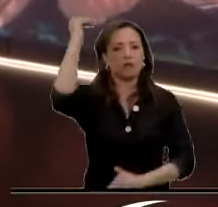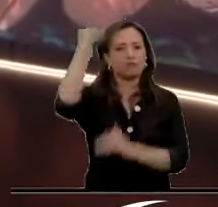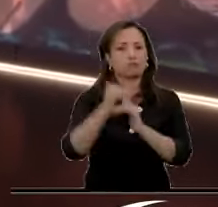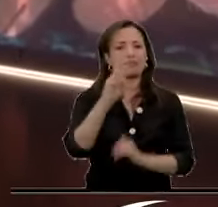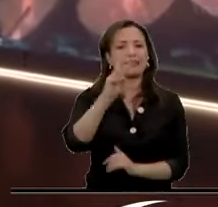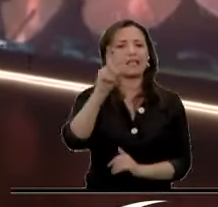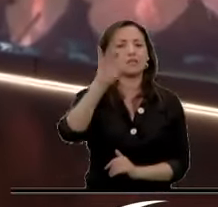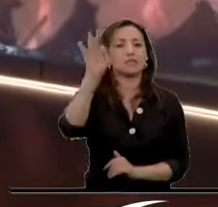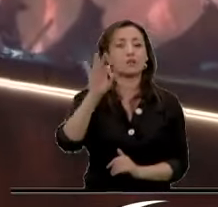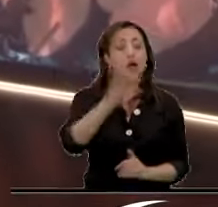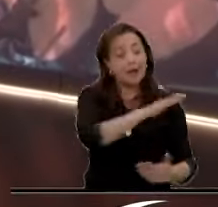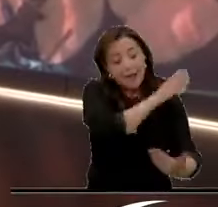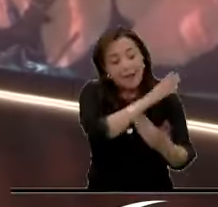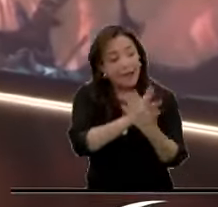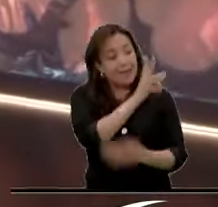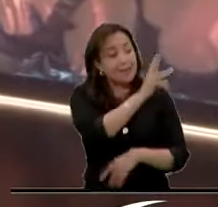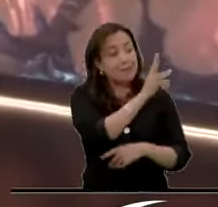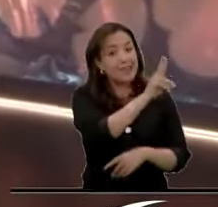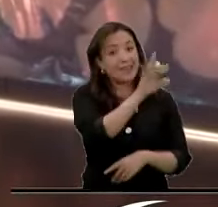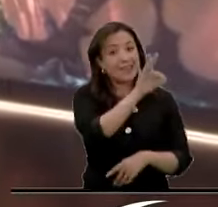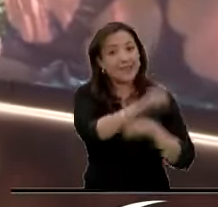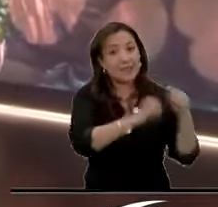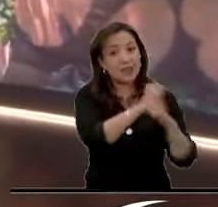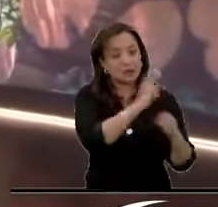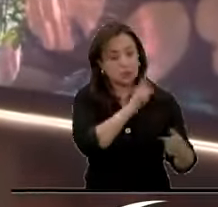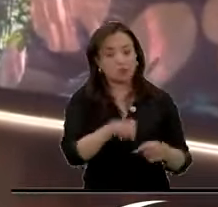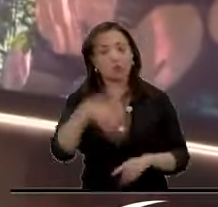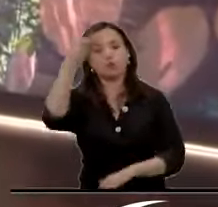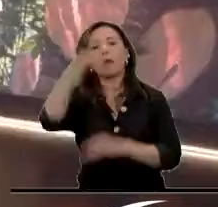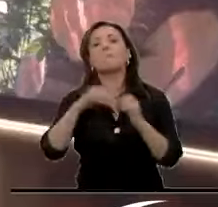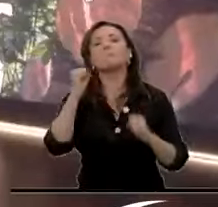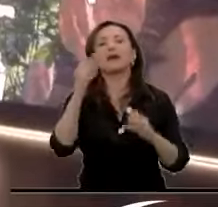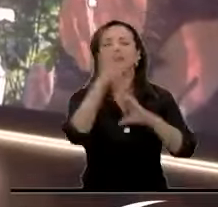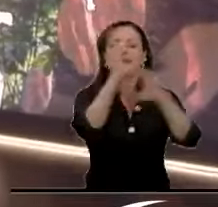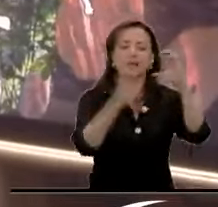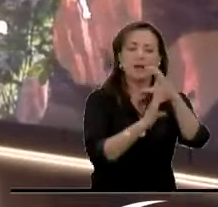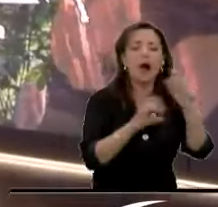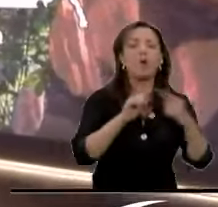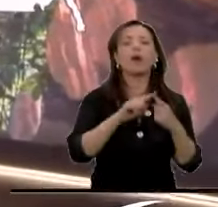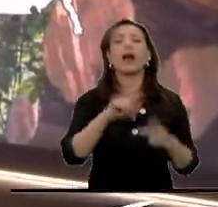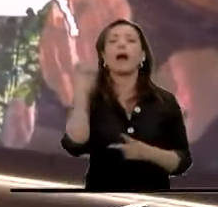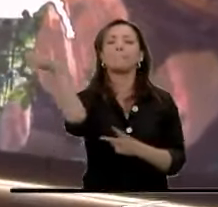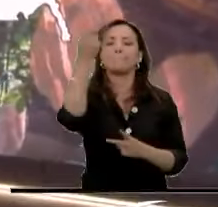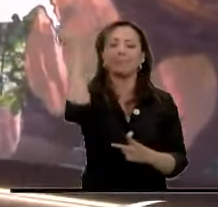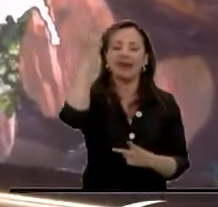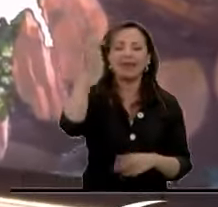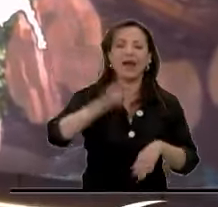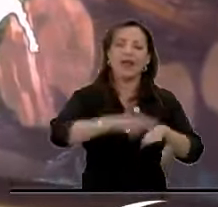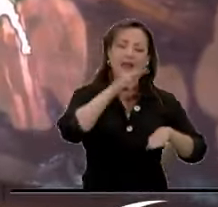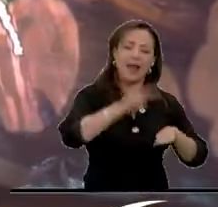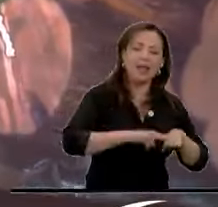23 años. Los departamentos con mayor reducción son Cauca, Nariño, Meta y Córdoba.